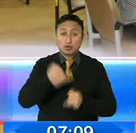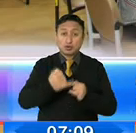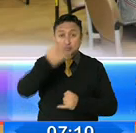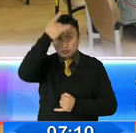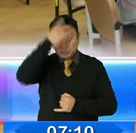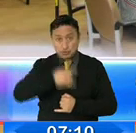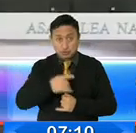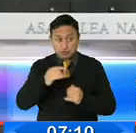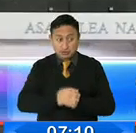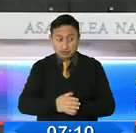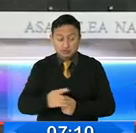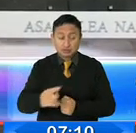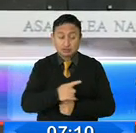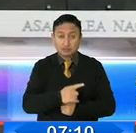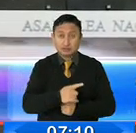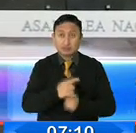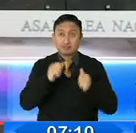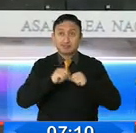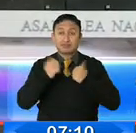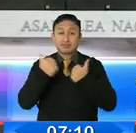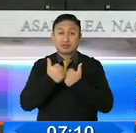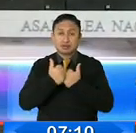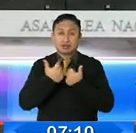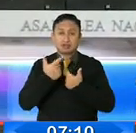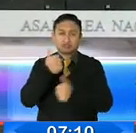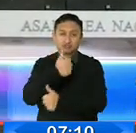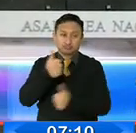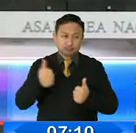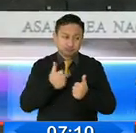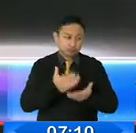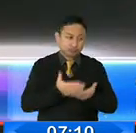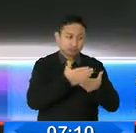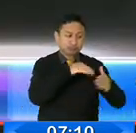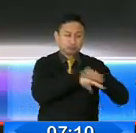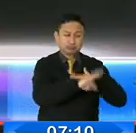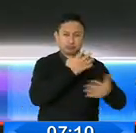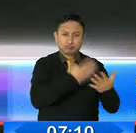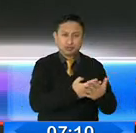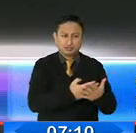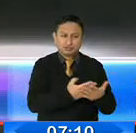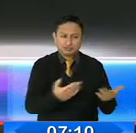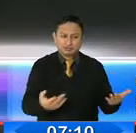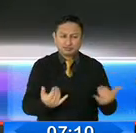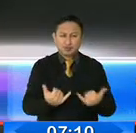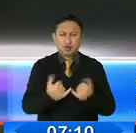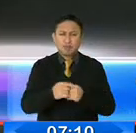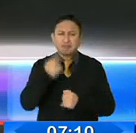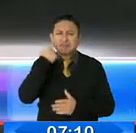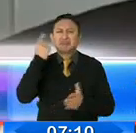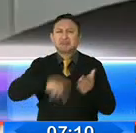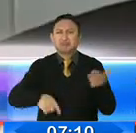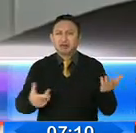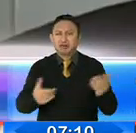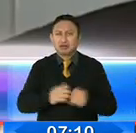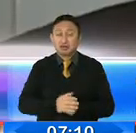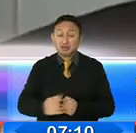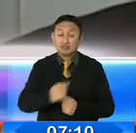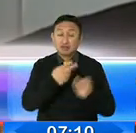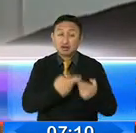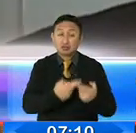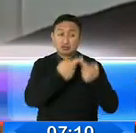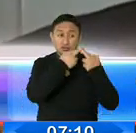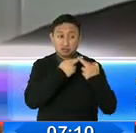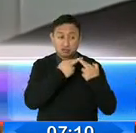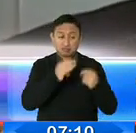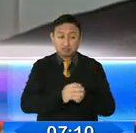despojado de su investidura como asambleísta. Entonces, ¿cuál sería el sentido de aspirar a una candidatura para un cargo que posiblemente